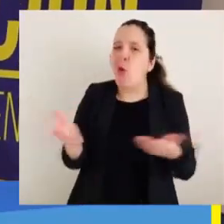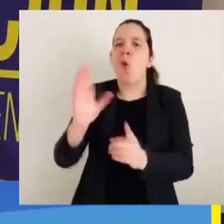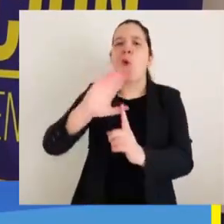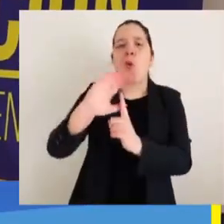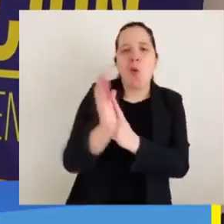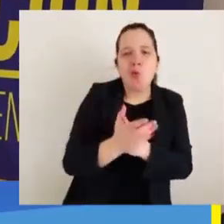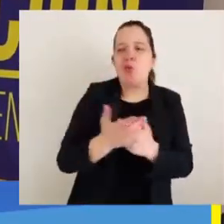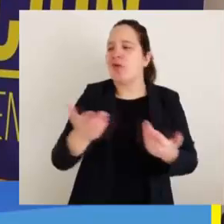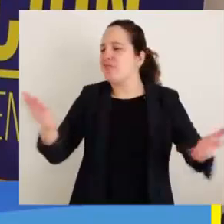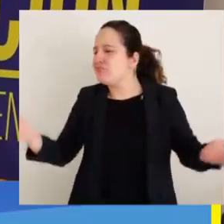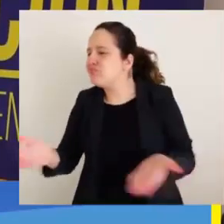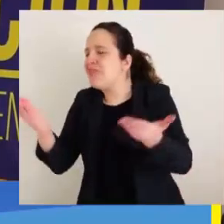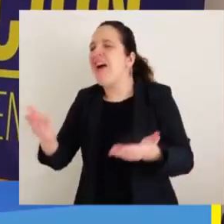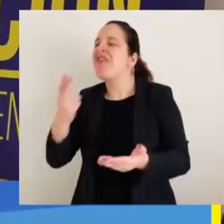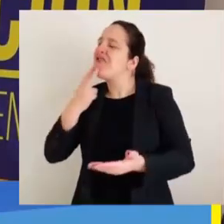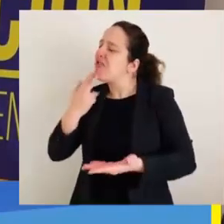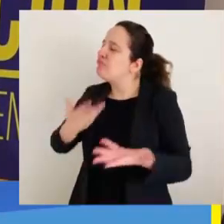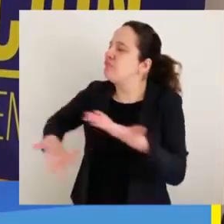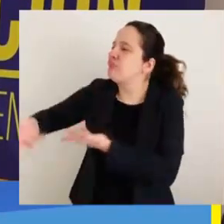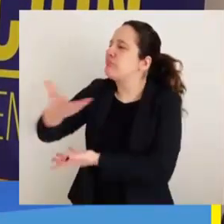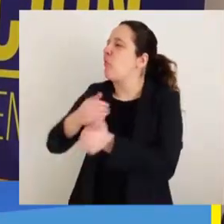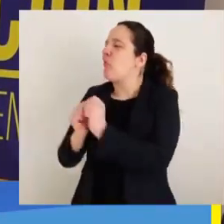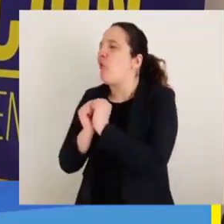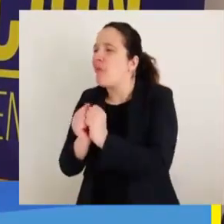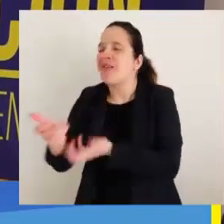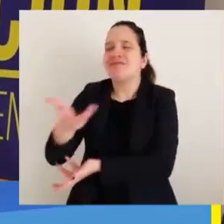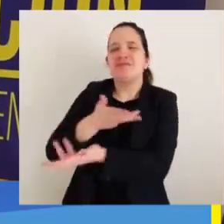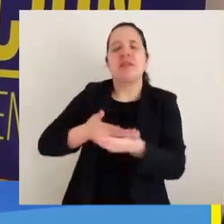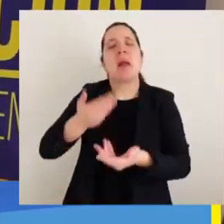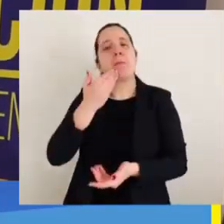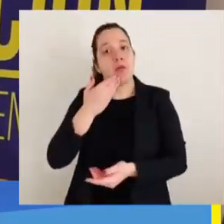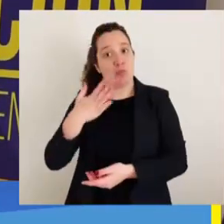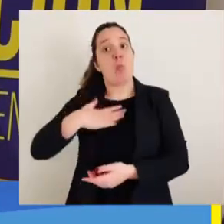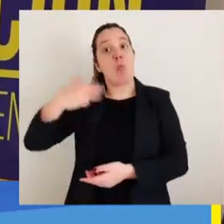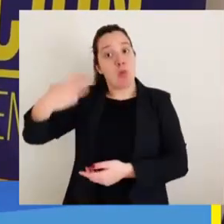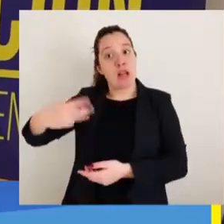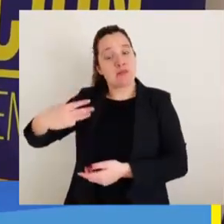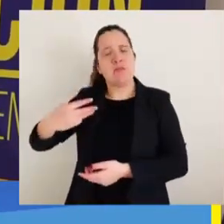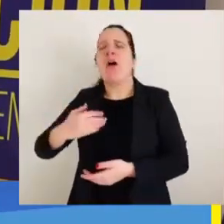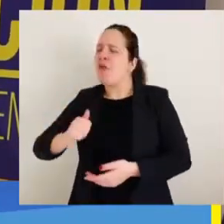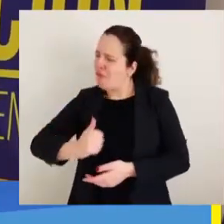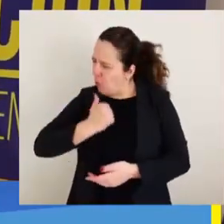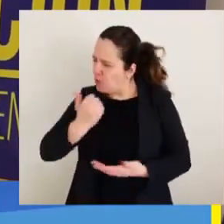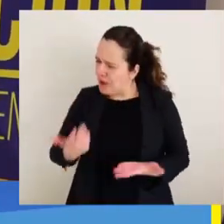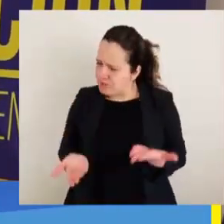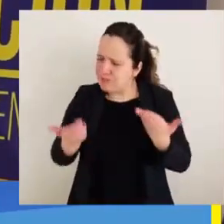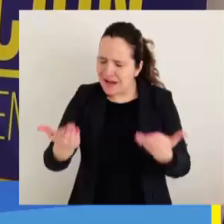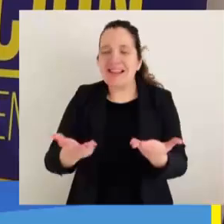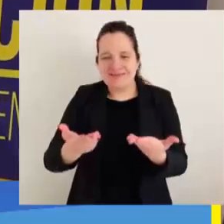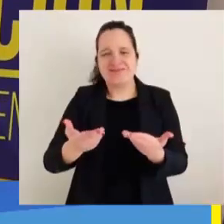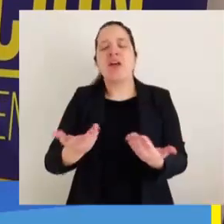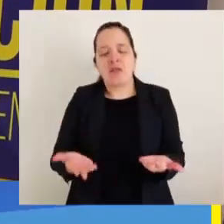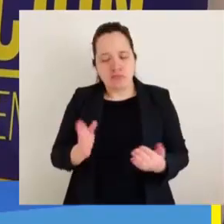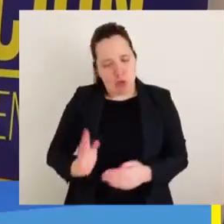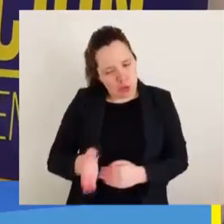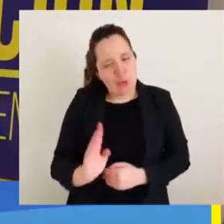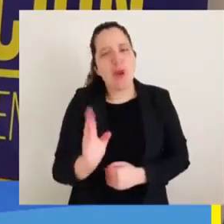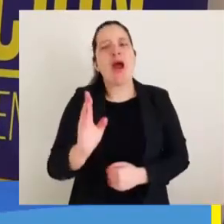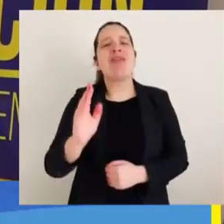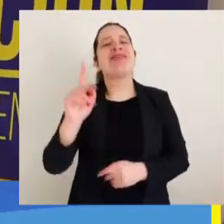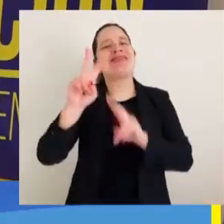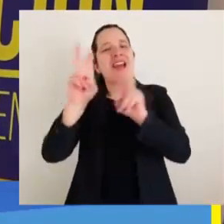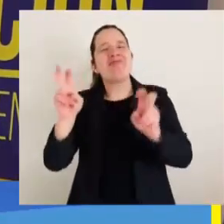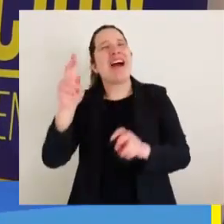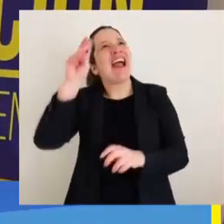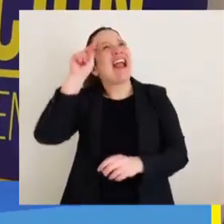cultura, la vida en comunidad, pero fundamentalmente manifestando la voluntad del municipio en seguir haciendo de Concepción una ciudad creativa de la música. Una vez que